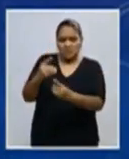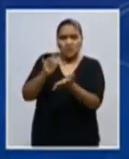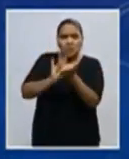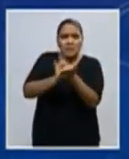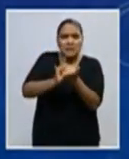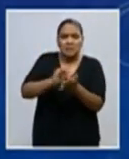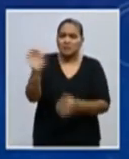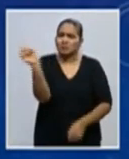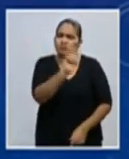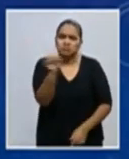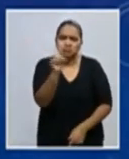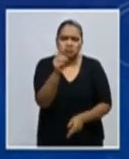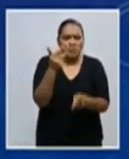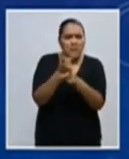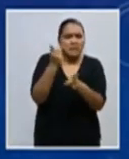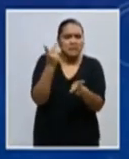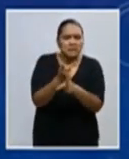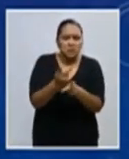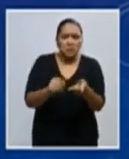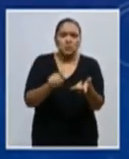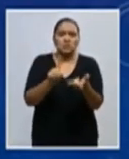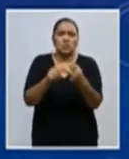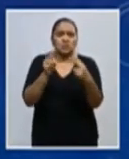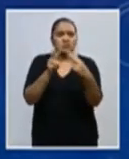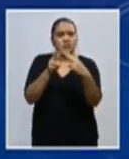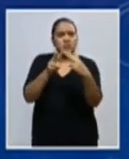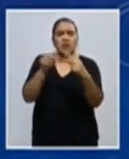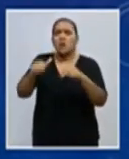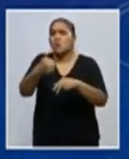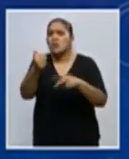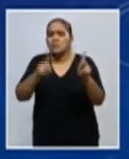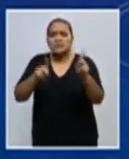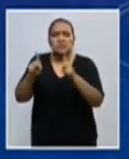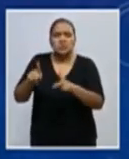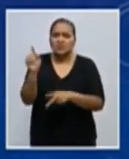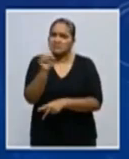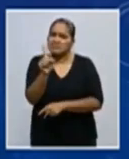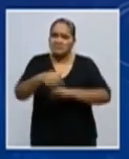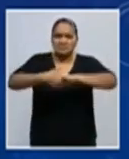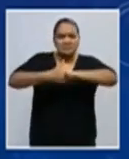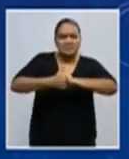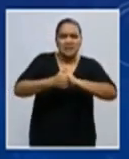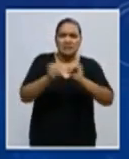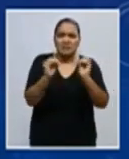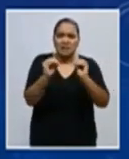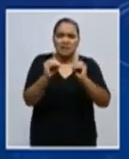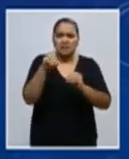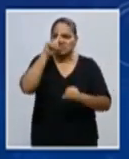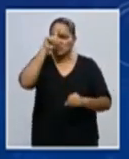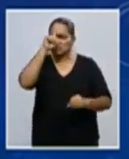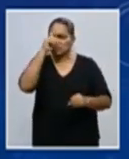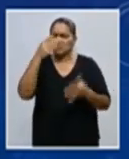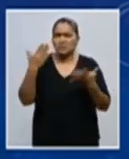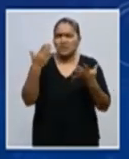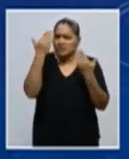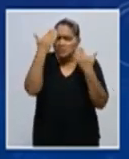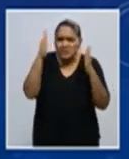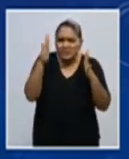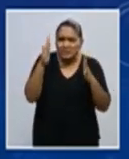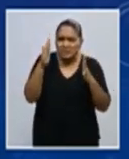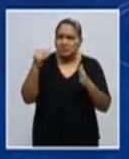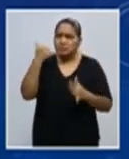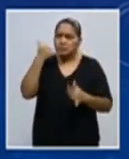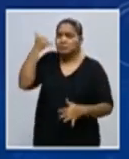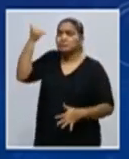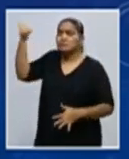Evite el contacto físico con las demás personas. Y si tiene alguna duda, puede llamar al 911, donde un equipo de